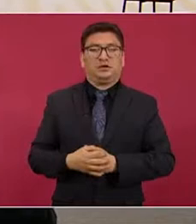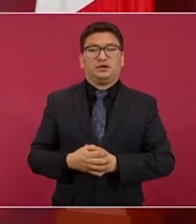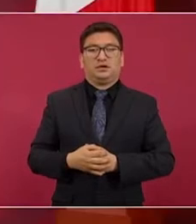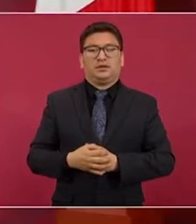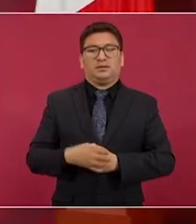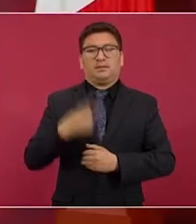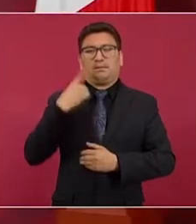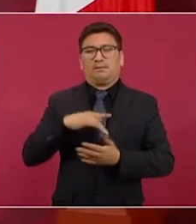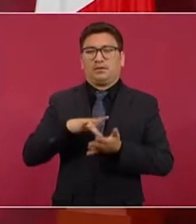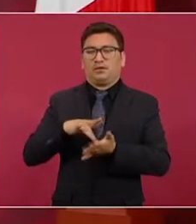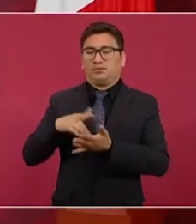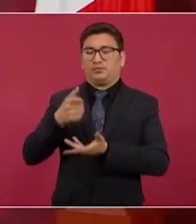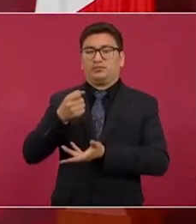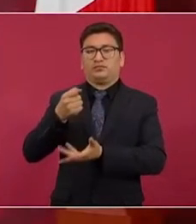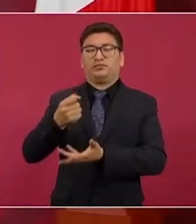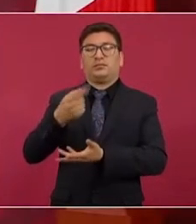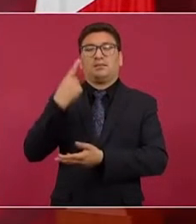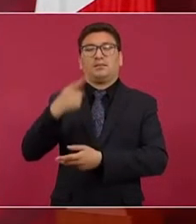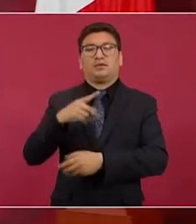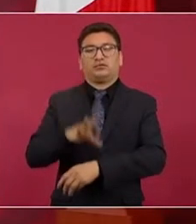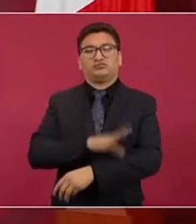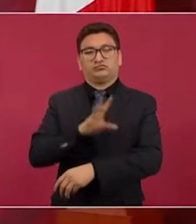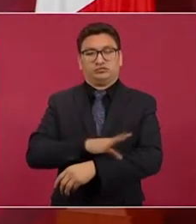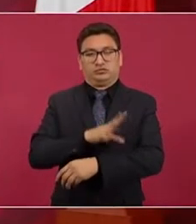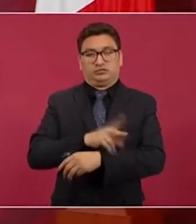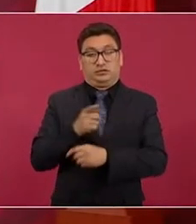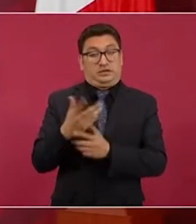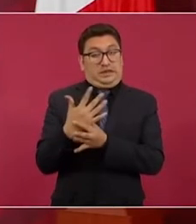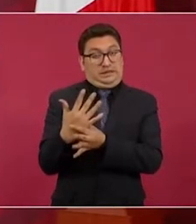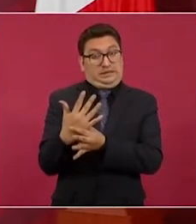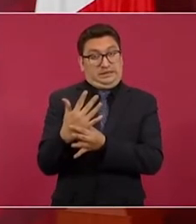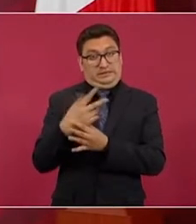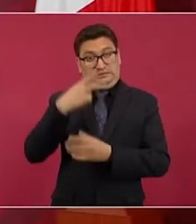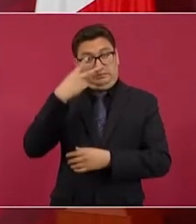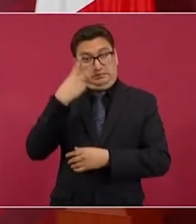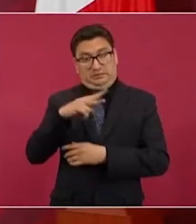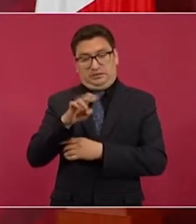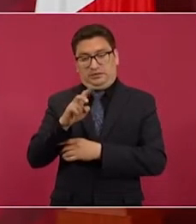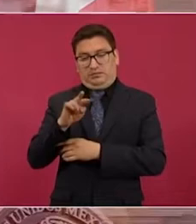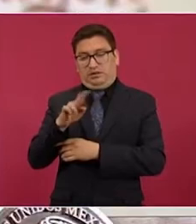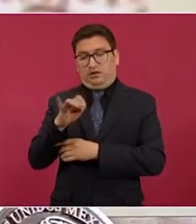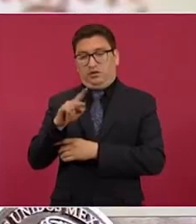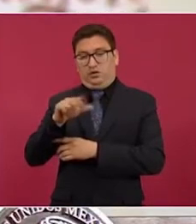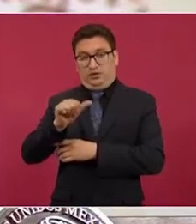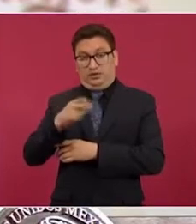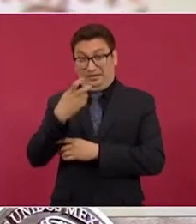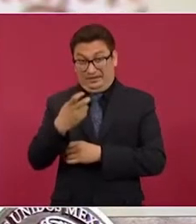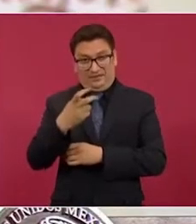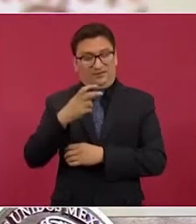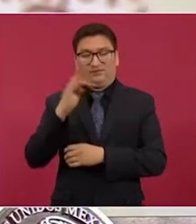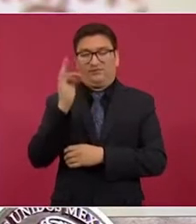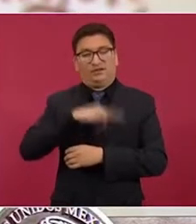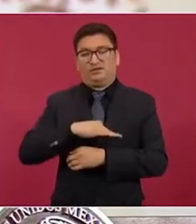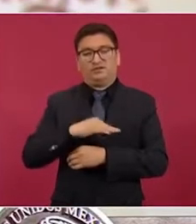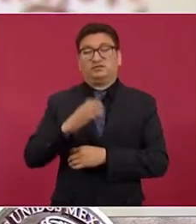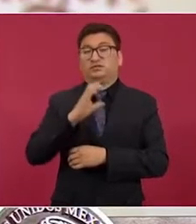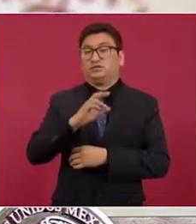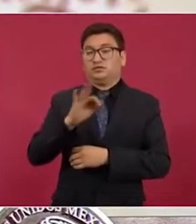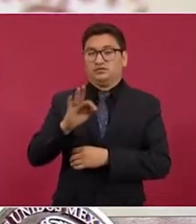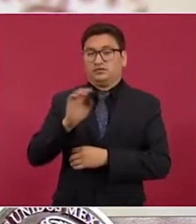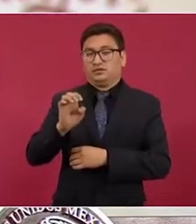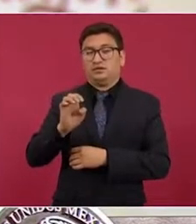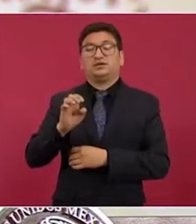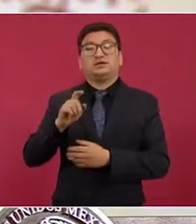subsidiar tarifas eléctricas. Esto lo dice México Evalúa, pero es falso. La Comisión Federal de